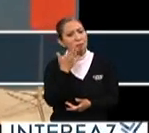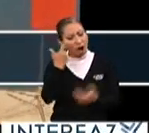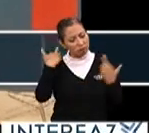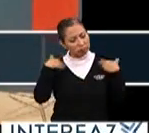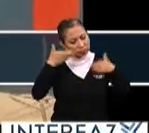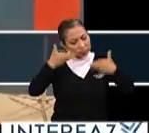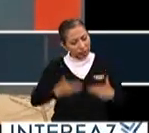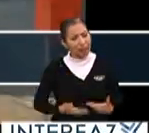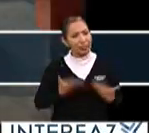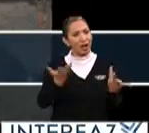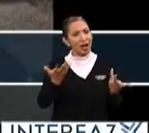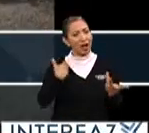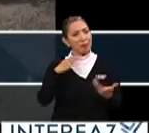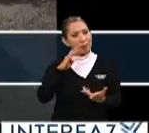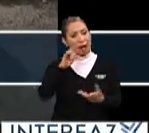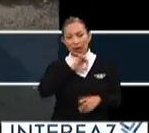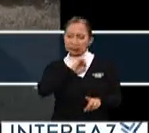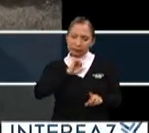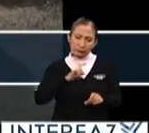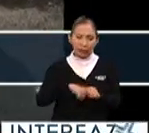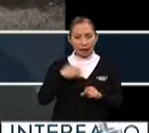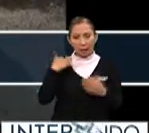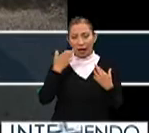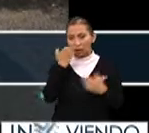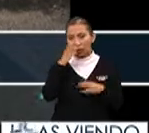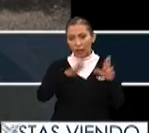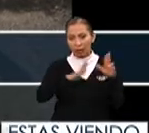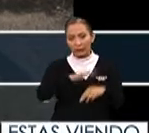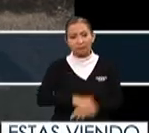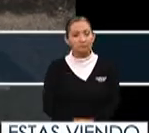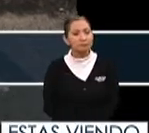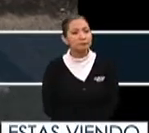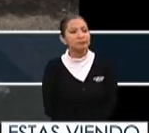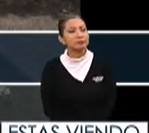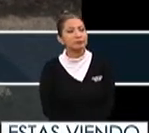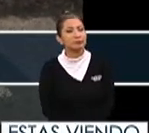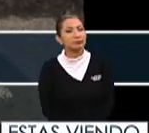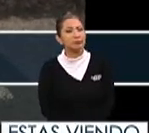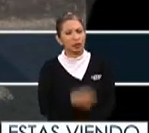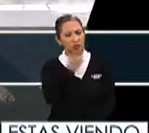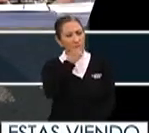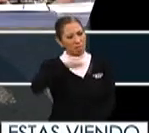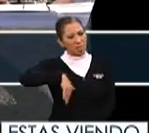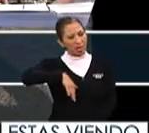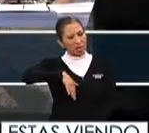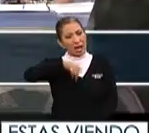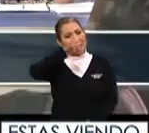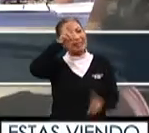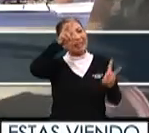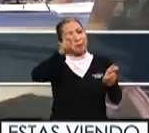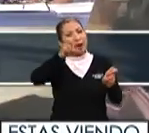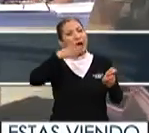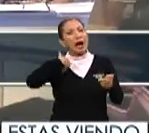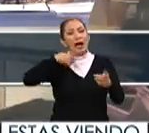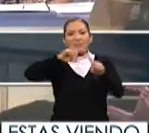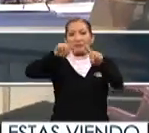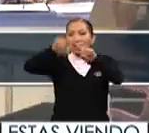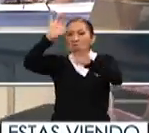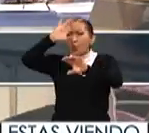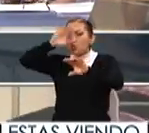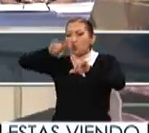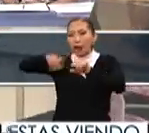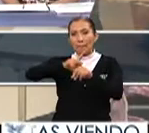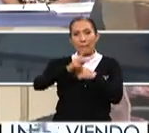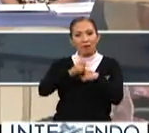docente en este caso la beca fue exclusiva para escuelas normales claro y mencionados Alex el tema de la interculturalidad